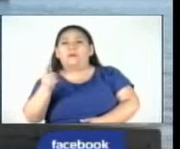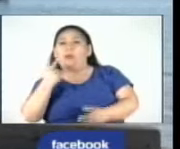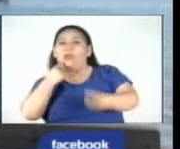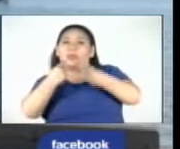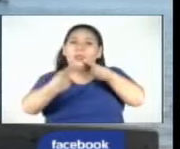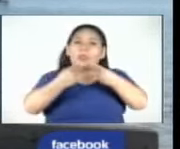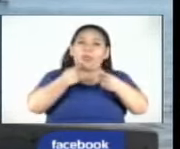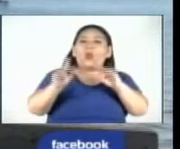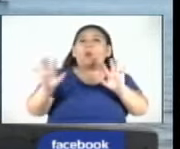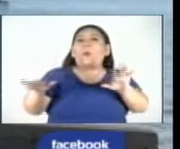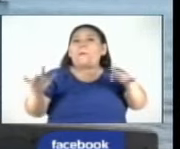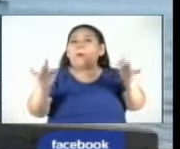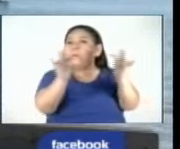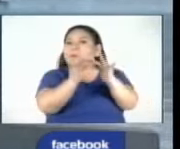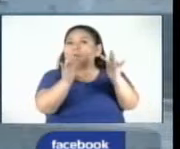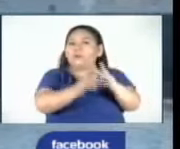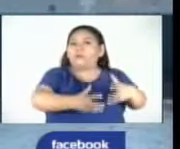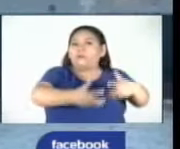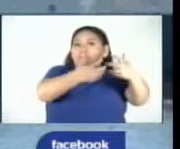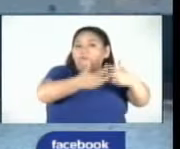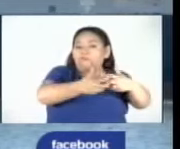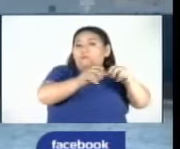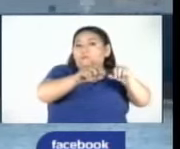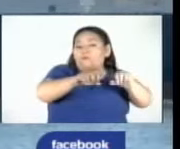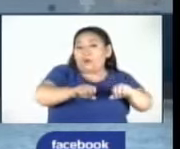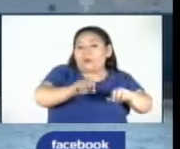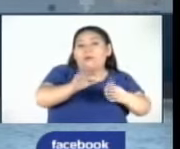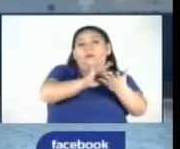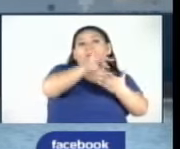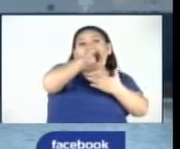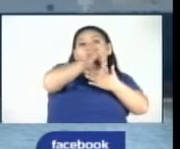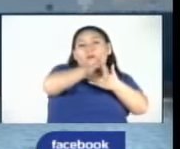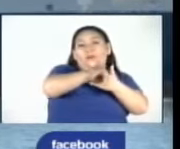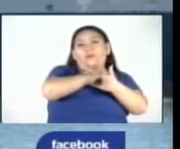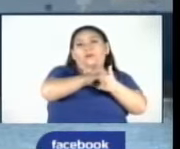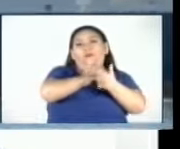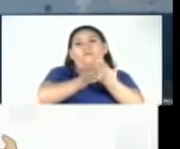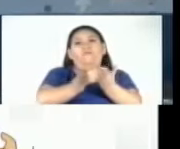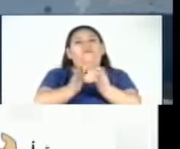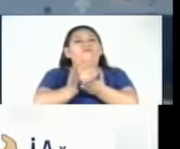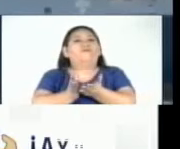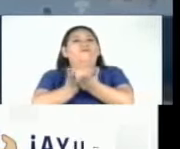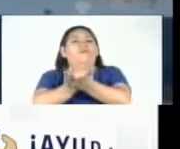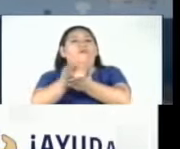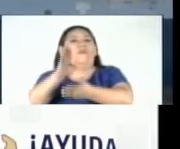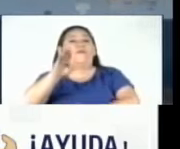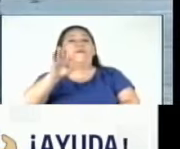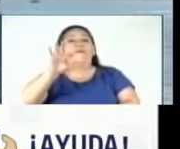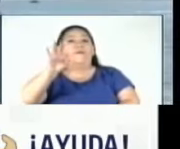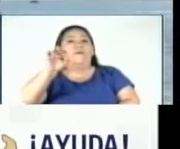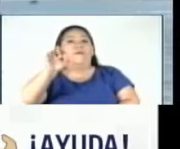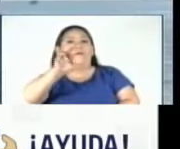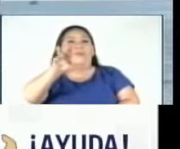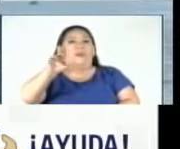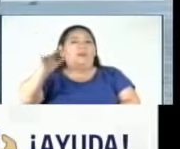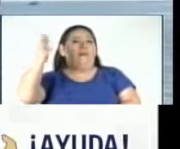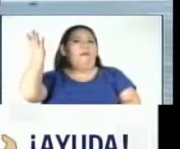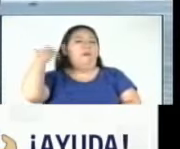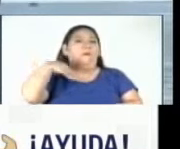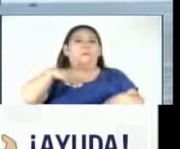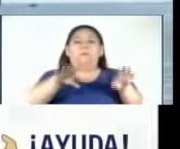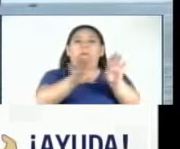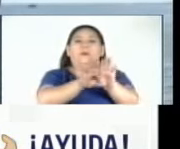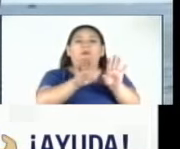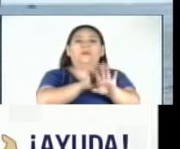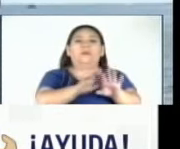diálogo con empresas para otorgar una nueva concesión y retomar el proyecto del ferry, el cual cerró sus operaciones entre El Salvador y